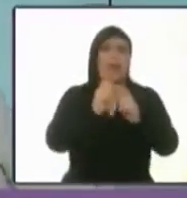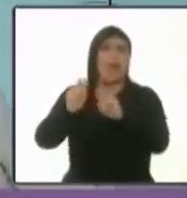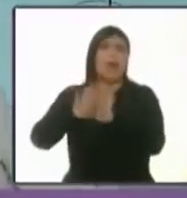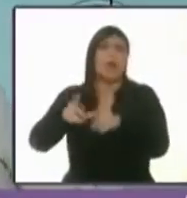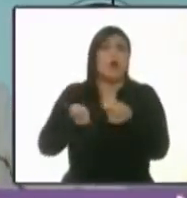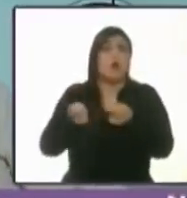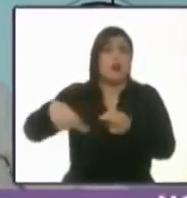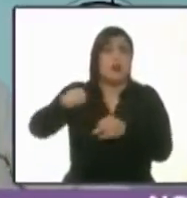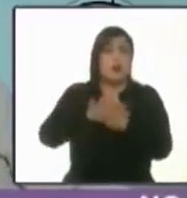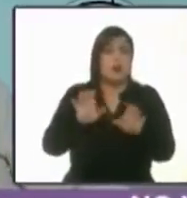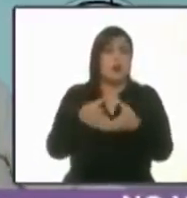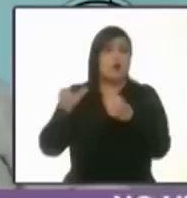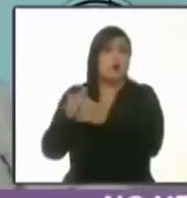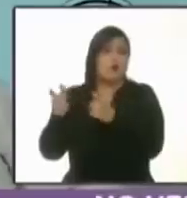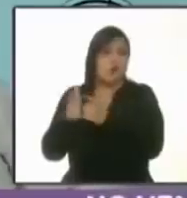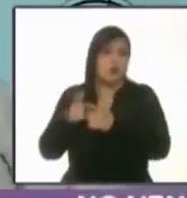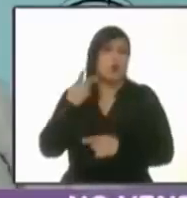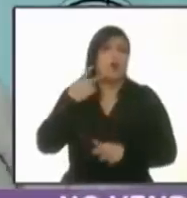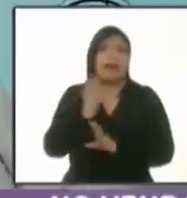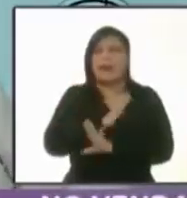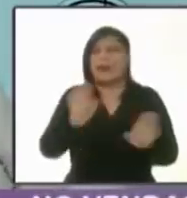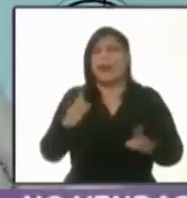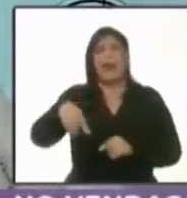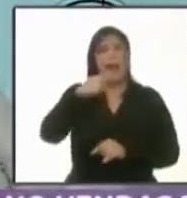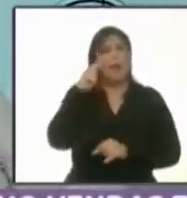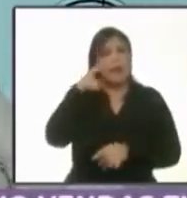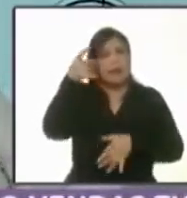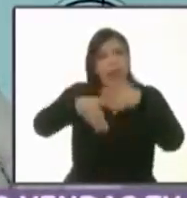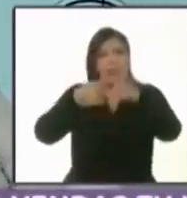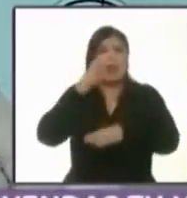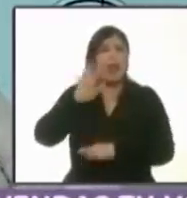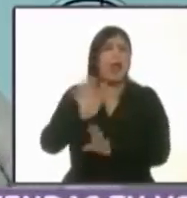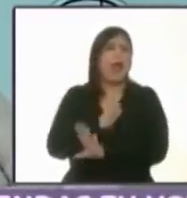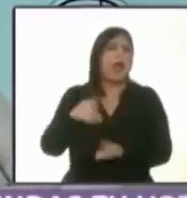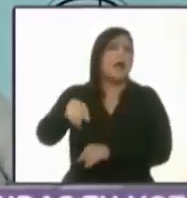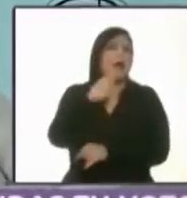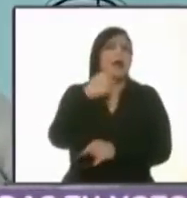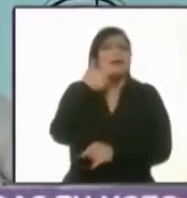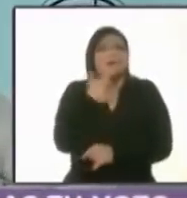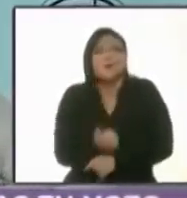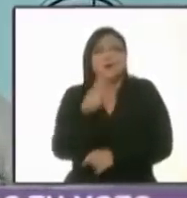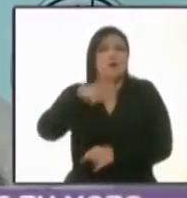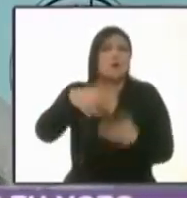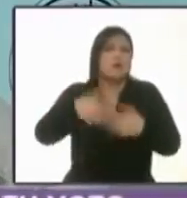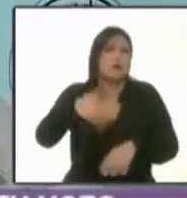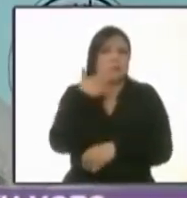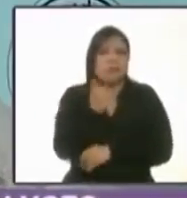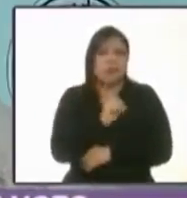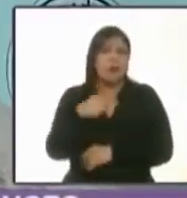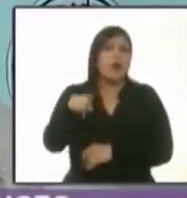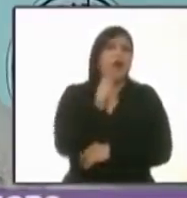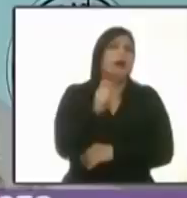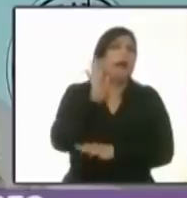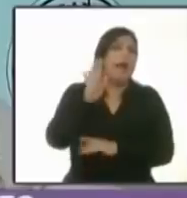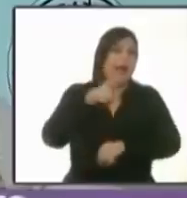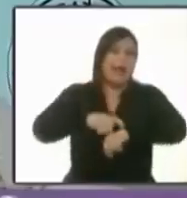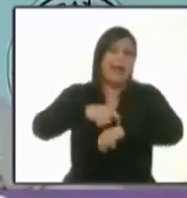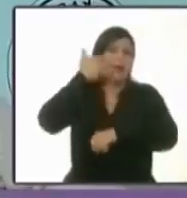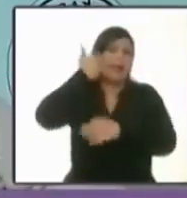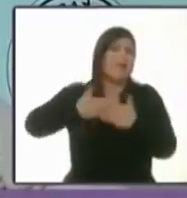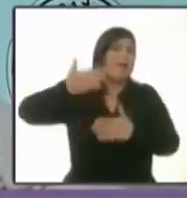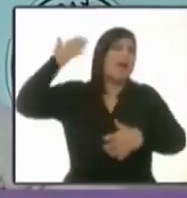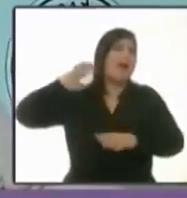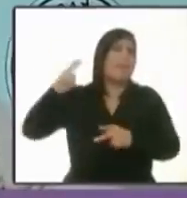a los partidos políticos. Ya nos demostraron que no funcionan. Ya se les pasó su tiempo. Ya es